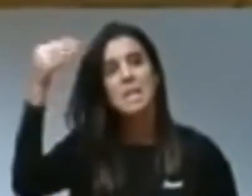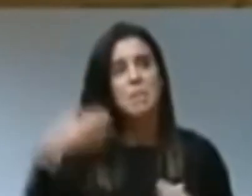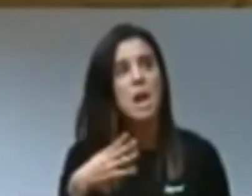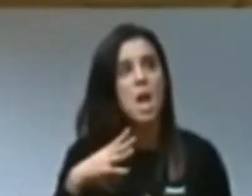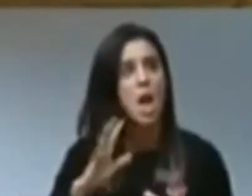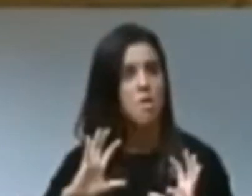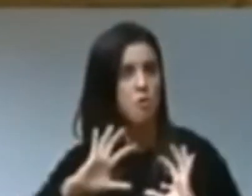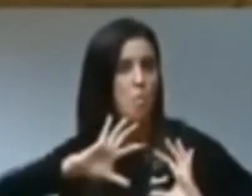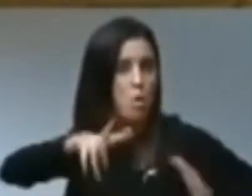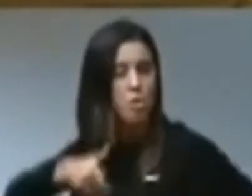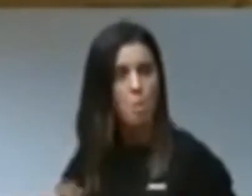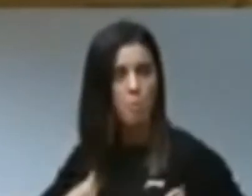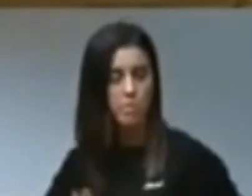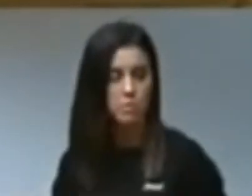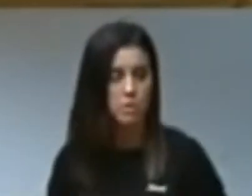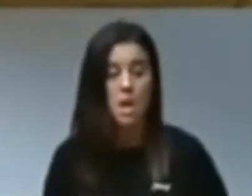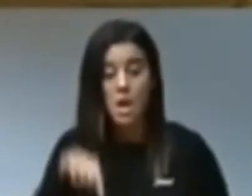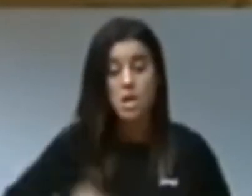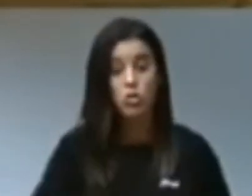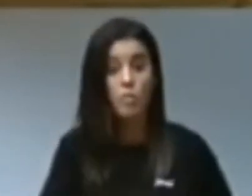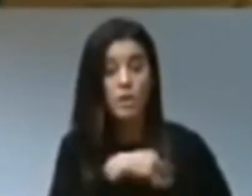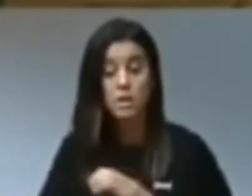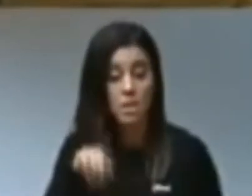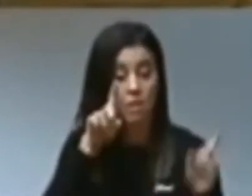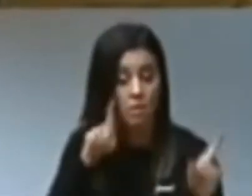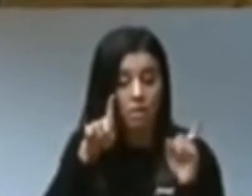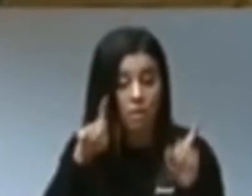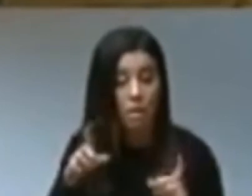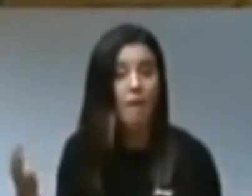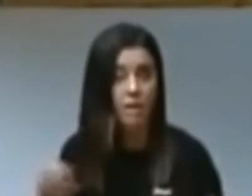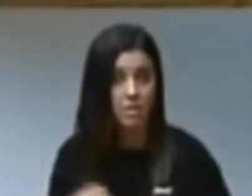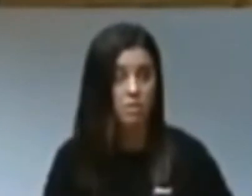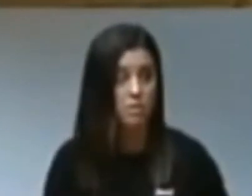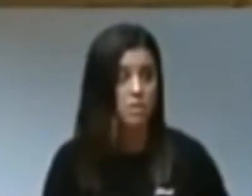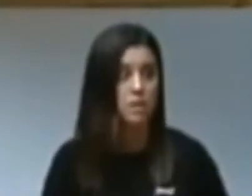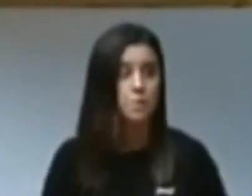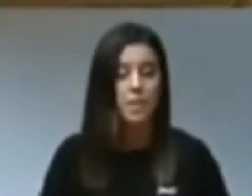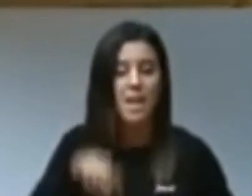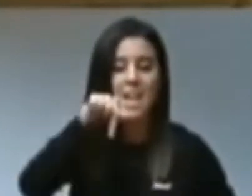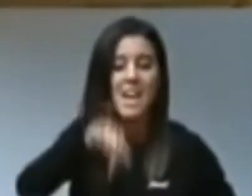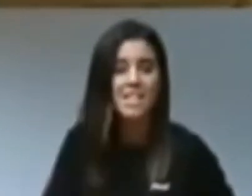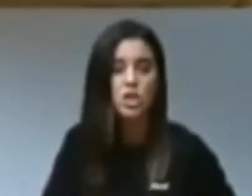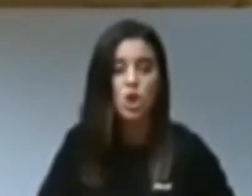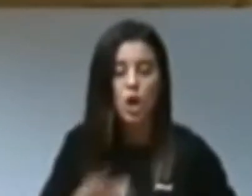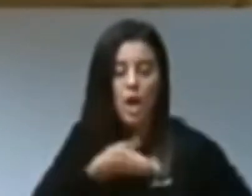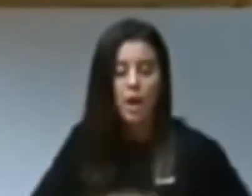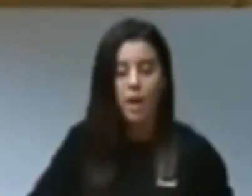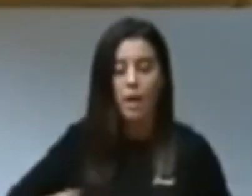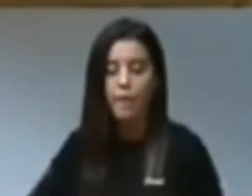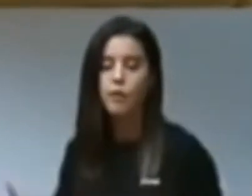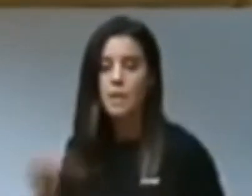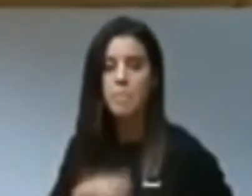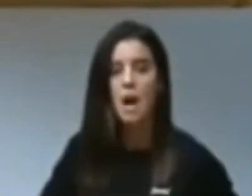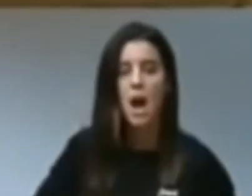revolucionarios profesionales. ¿Por qué no nos han enseñado esto en el bachillerato? Señorías, esto es lo que tienen que aprender